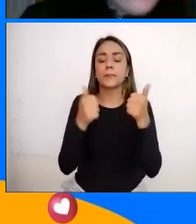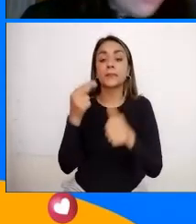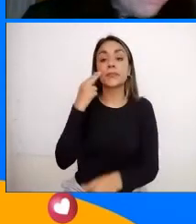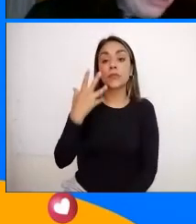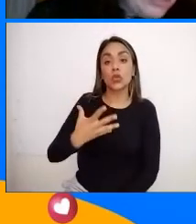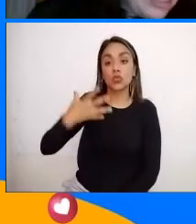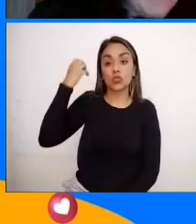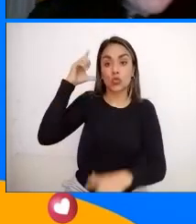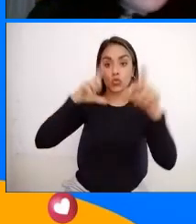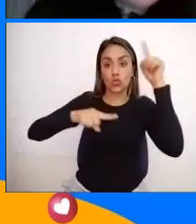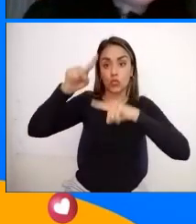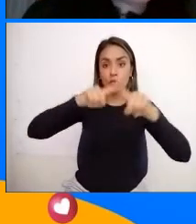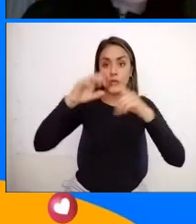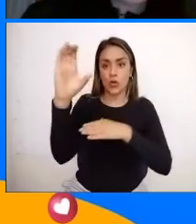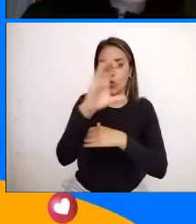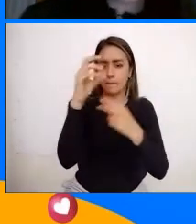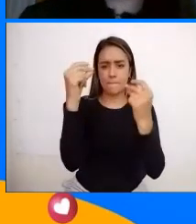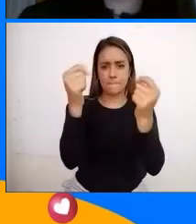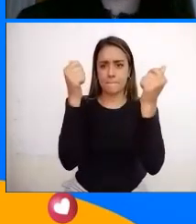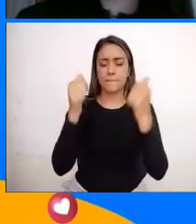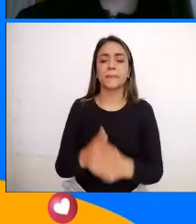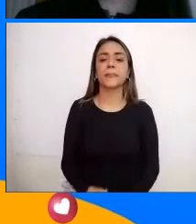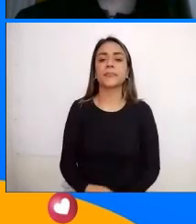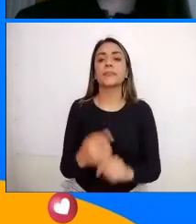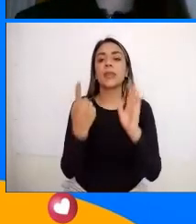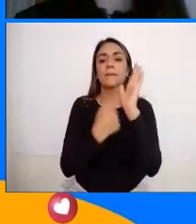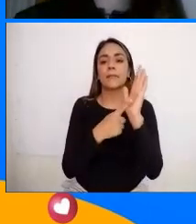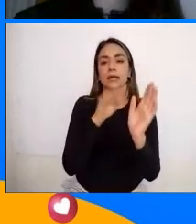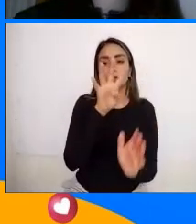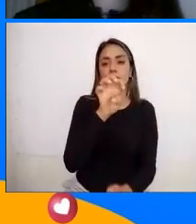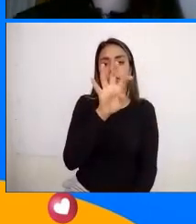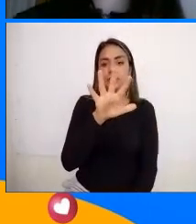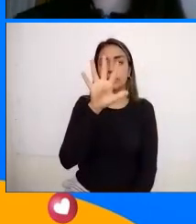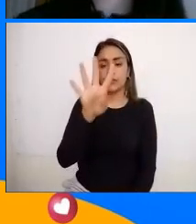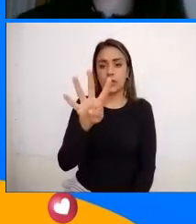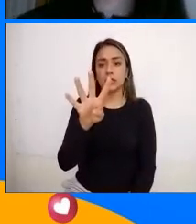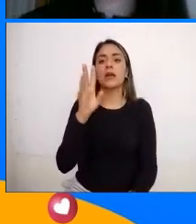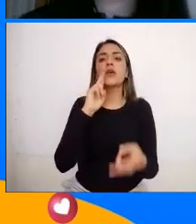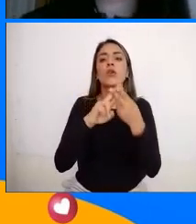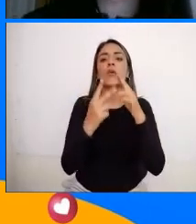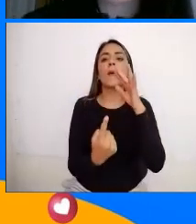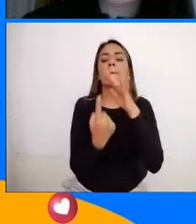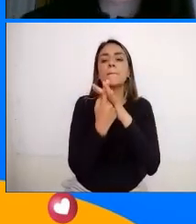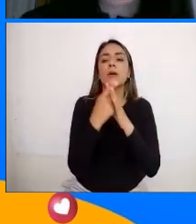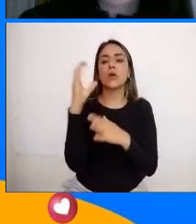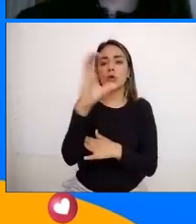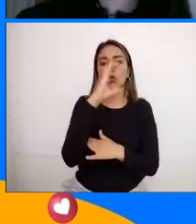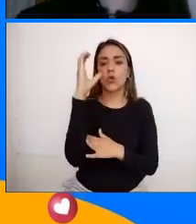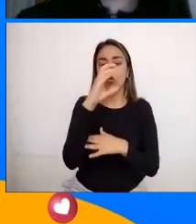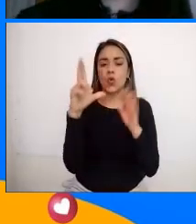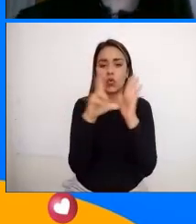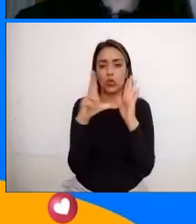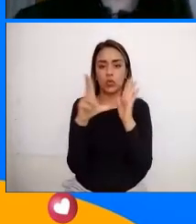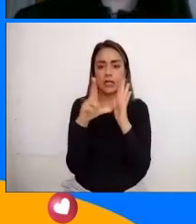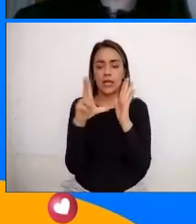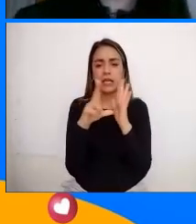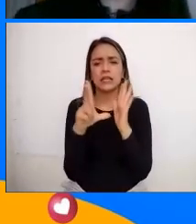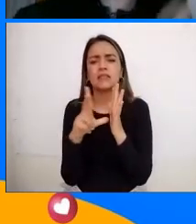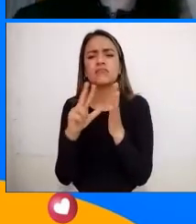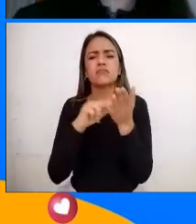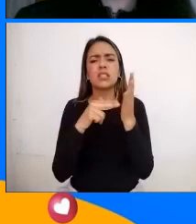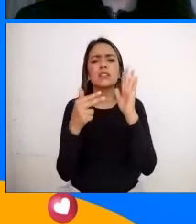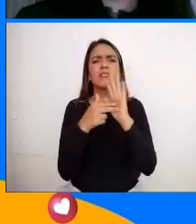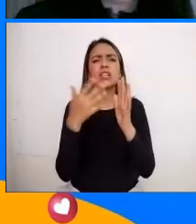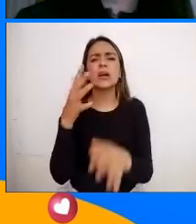del turismo En Colombia Rápidamente 1954 Creación de la Asociación Colombiana De Hoteles Eso quiere decir Que a